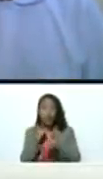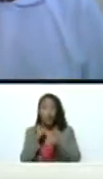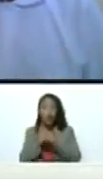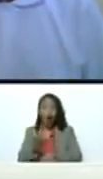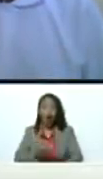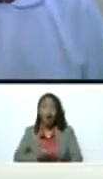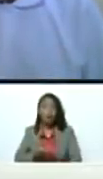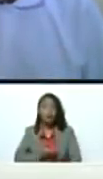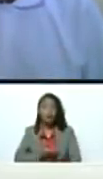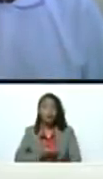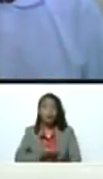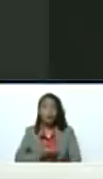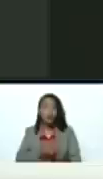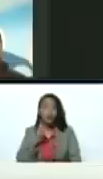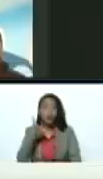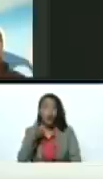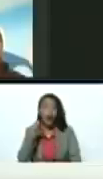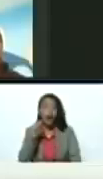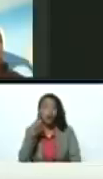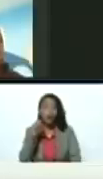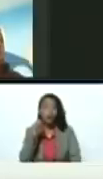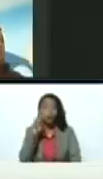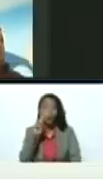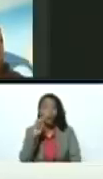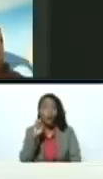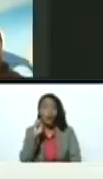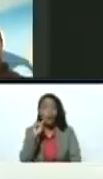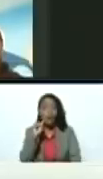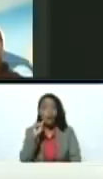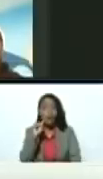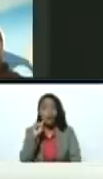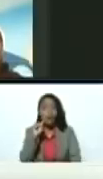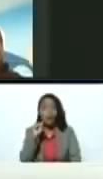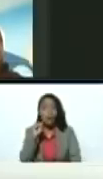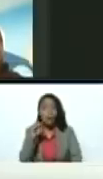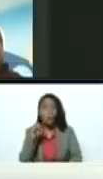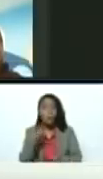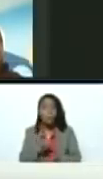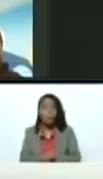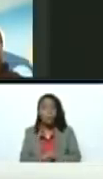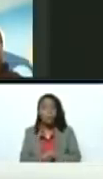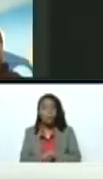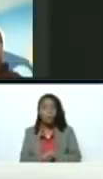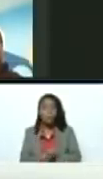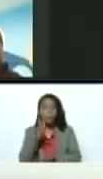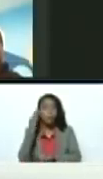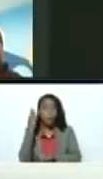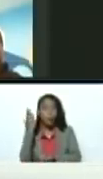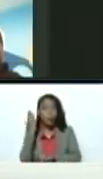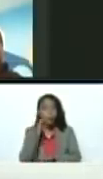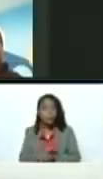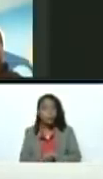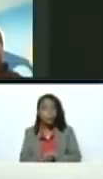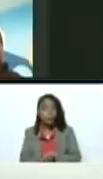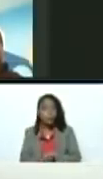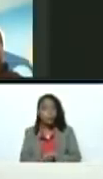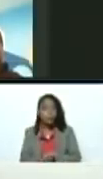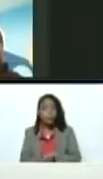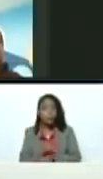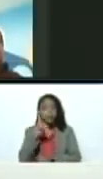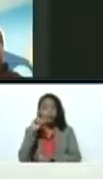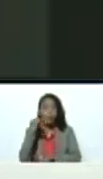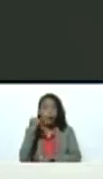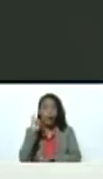de Atures, municipio de Atures, Puerto Ayacucho, Yamilet Mirabal. También